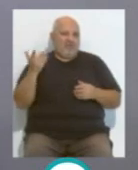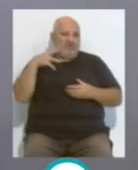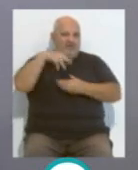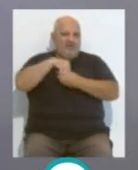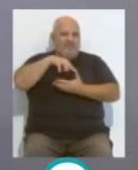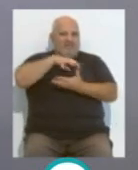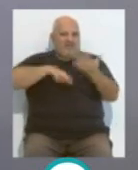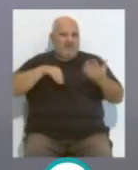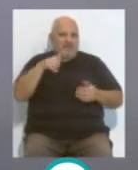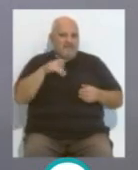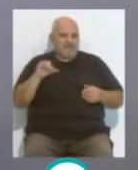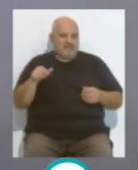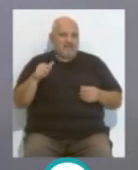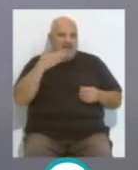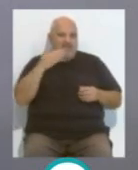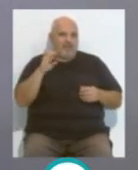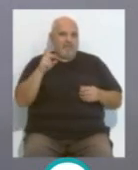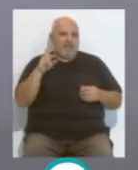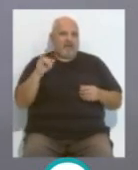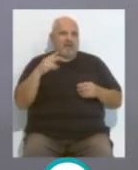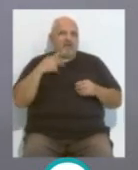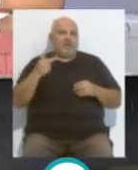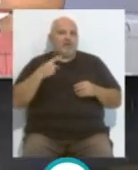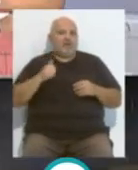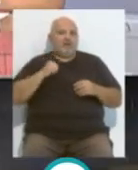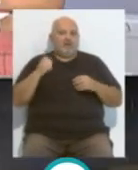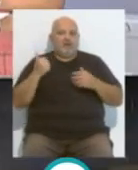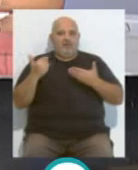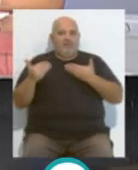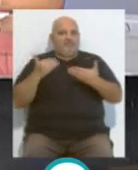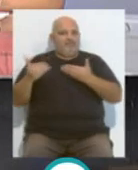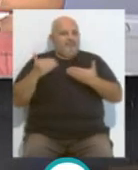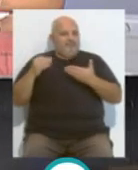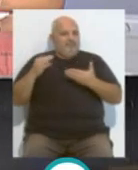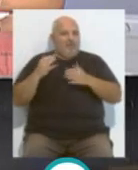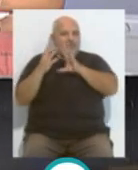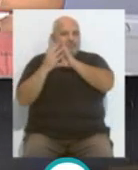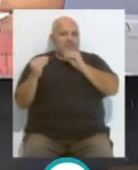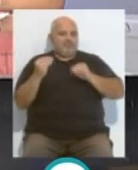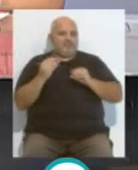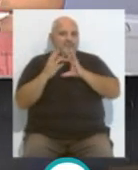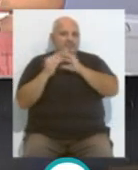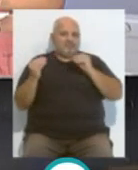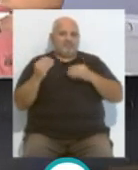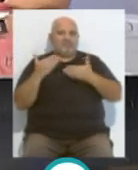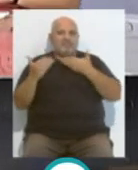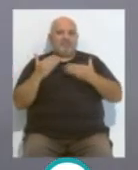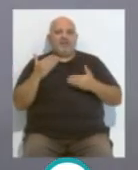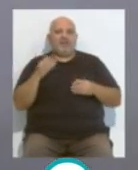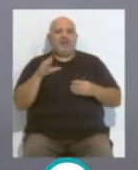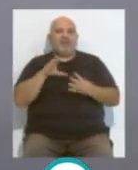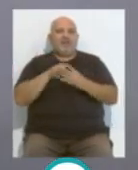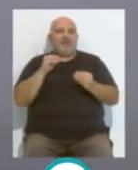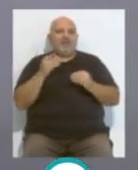la plantilla y en el equipo que habla su mismo idioma que es un idioma es arameo podemos decir porque es muy difícil de